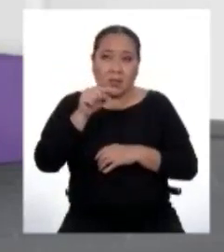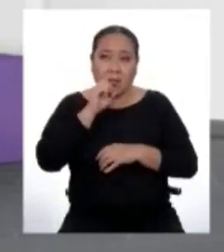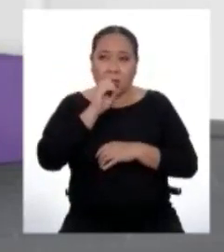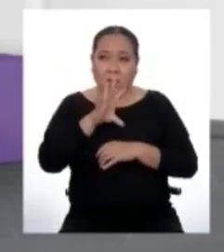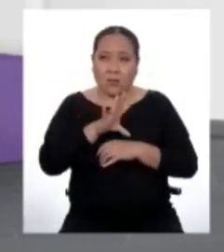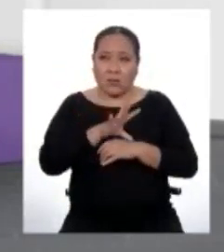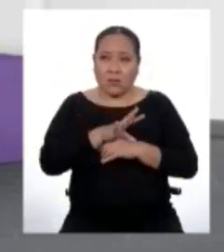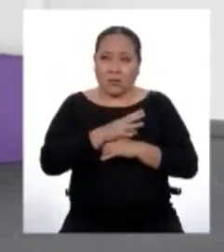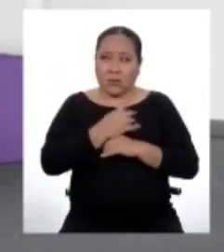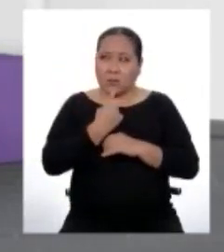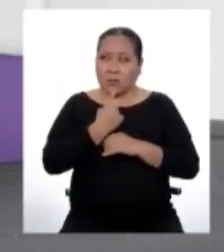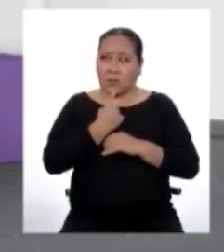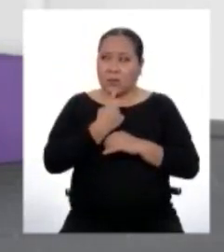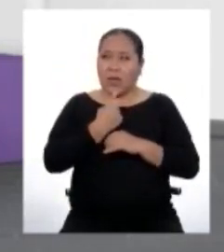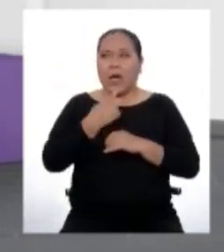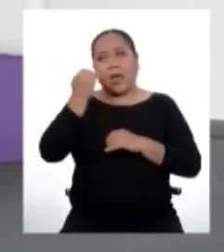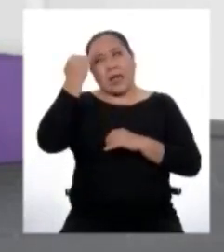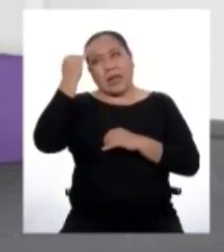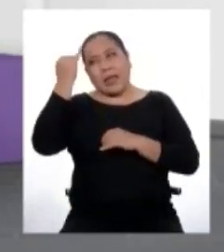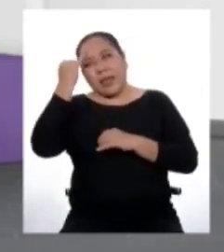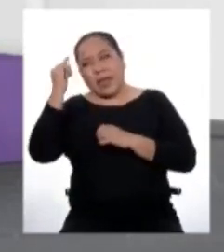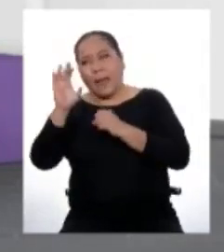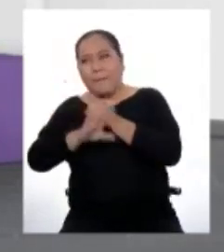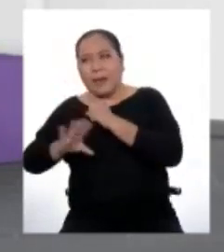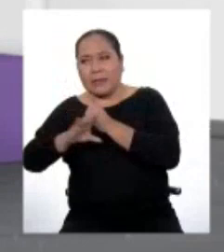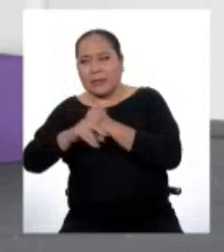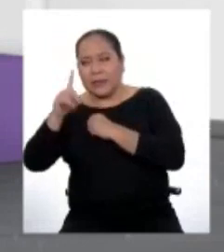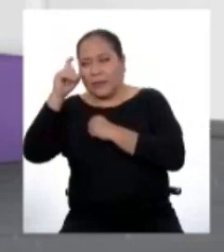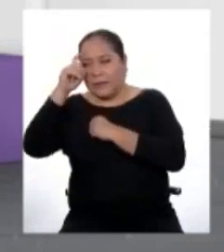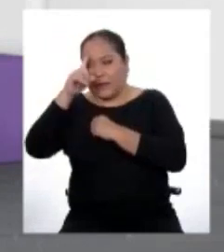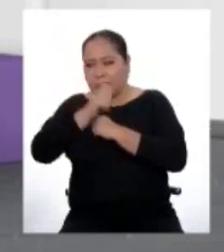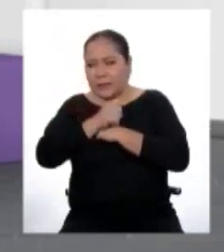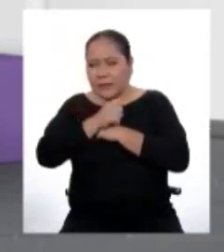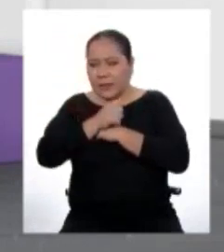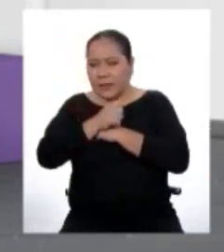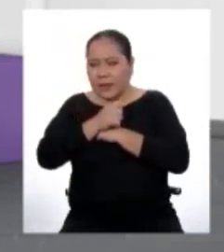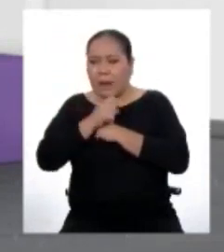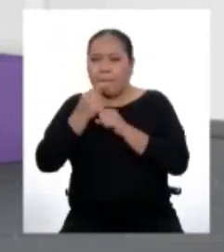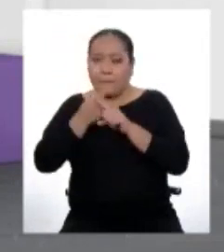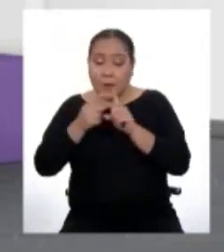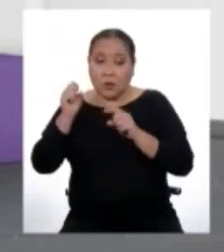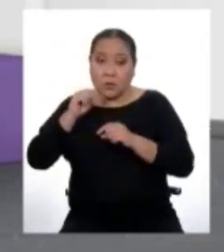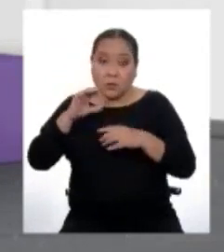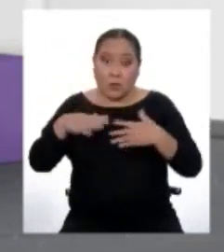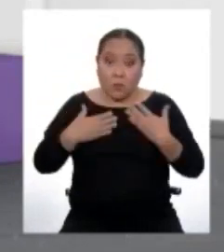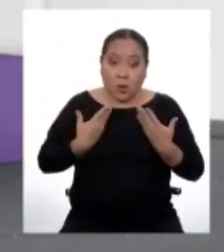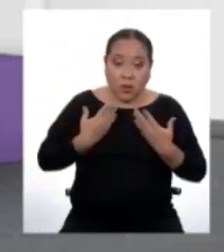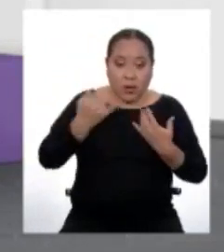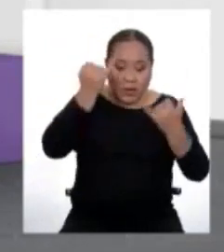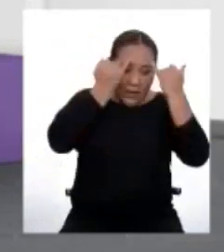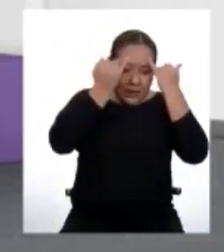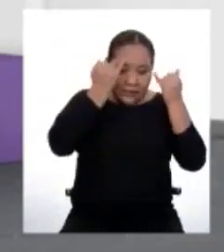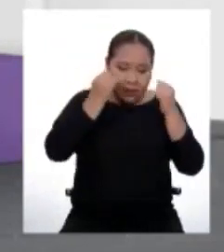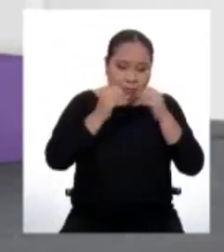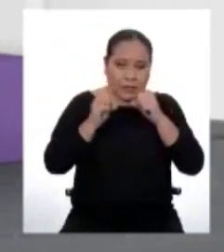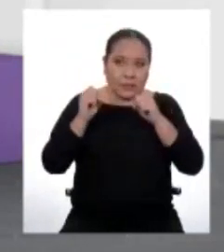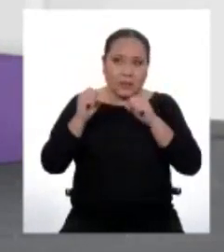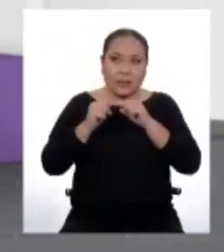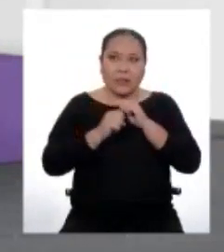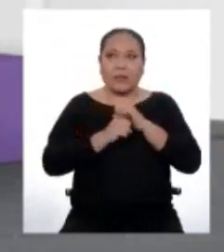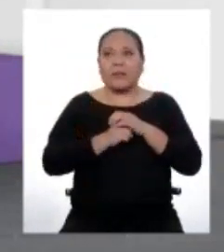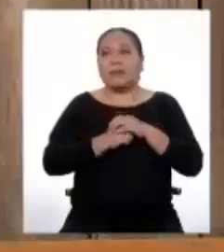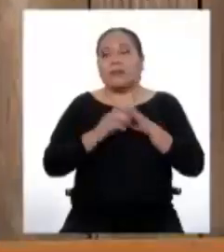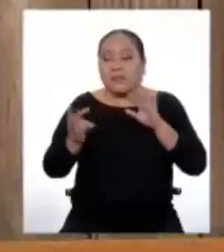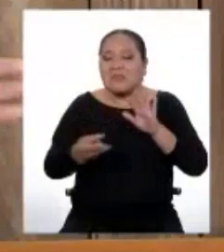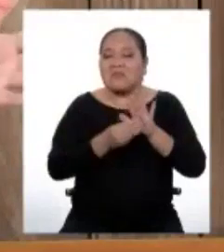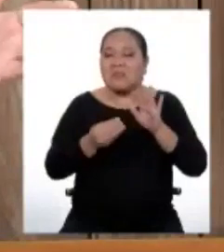quiere decir que, como la idea principal, es difícil encontrarle sentido a las cosas, pero se puede. Y como idea secundaria, soy un gran